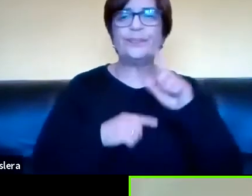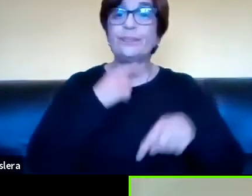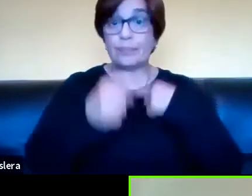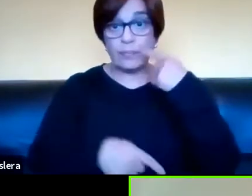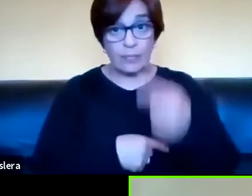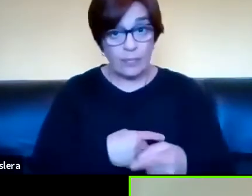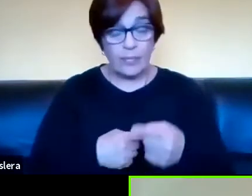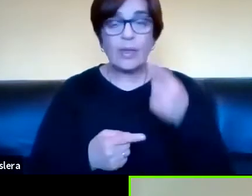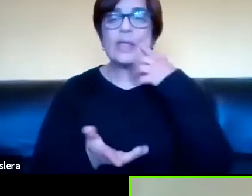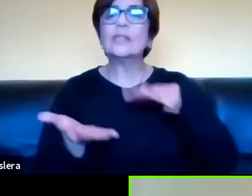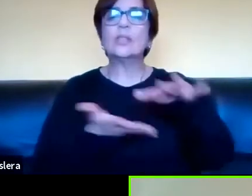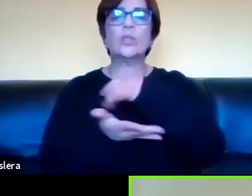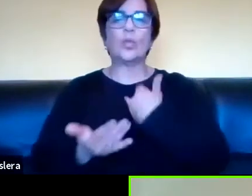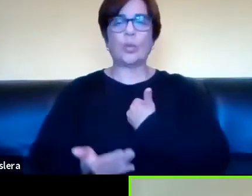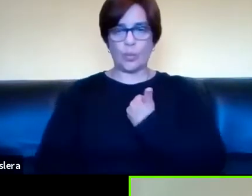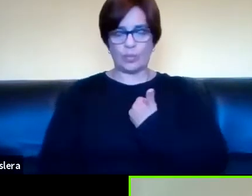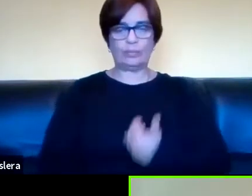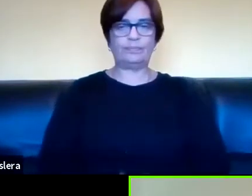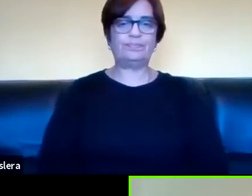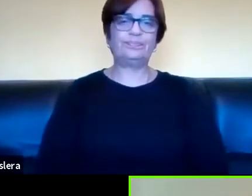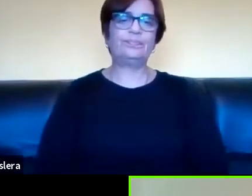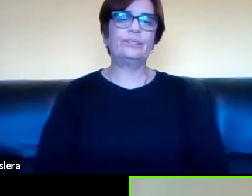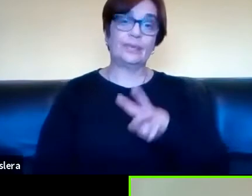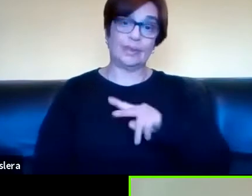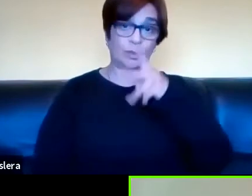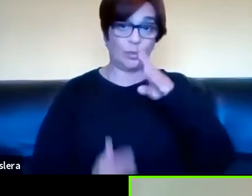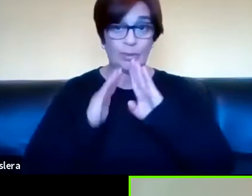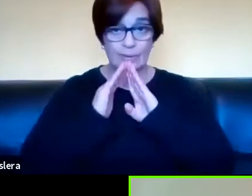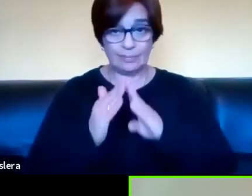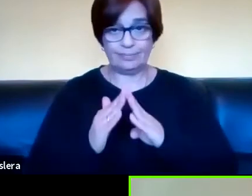las condiciones, que sería la segunda pregunta.